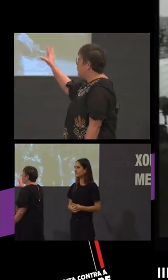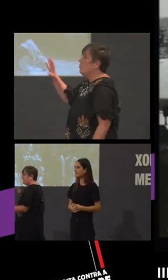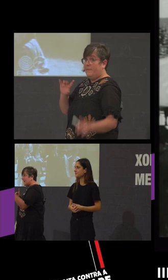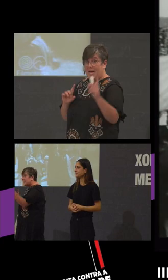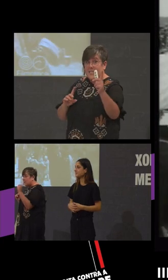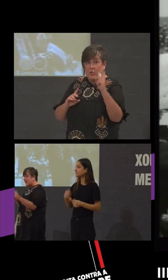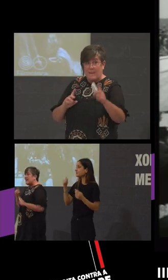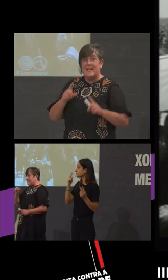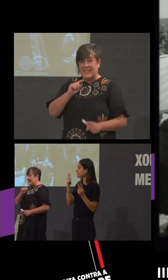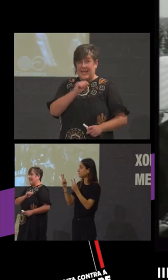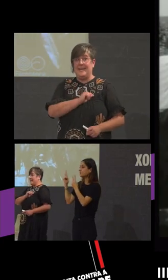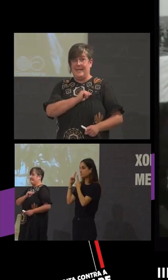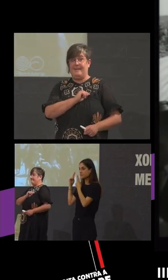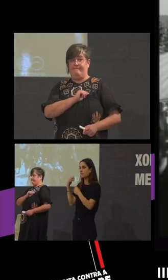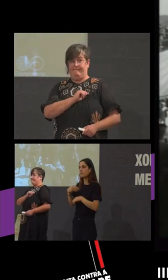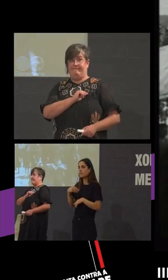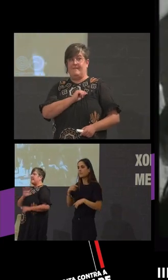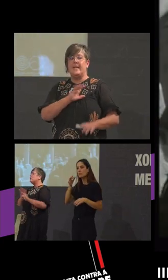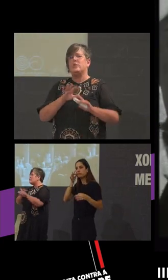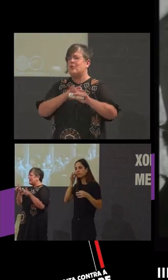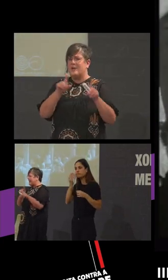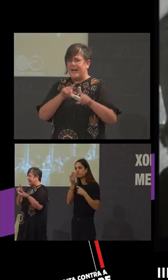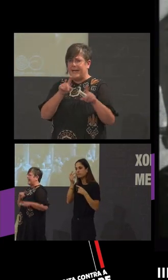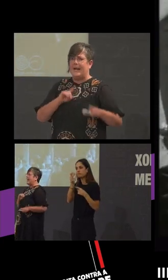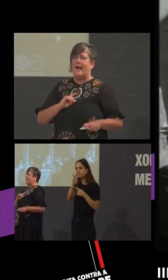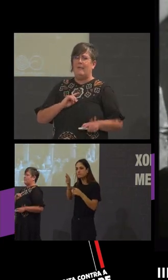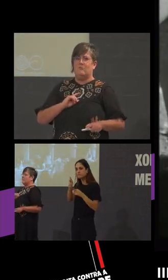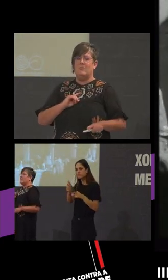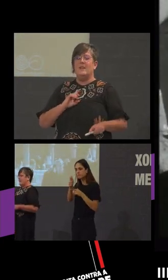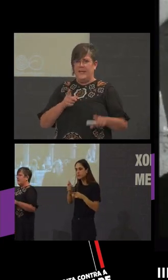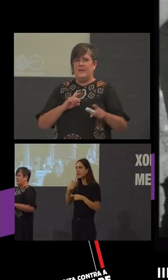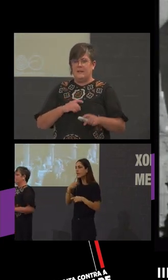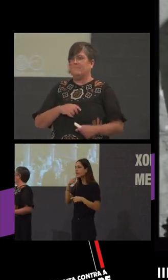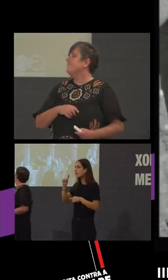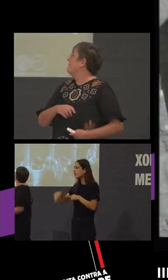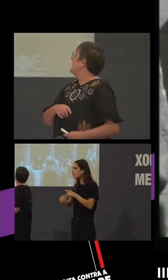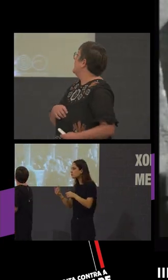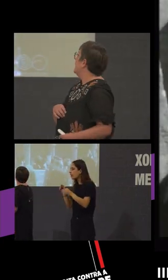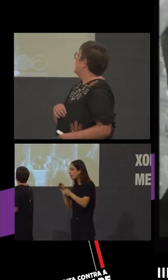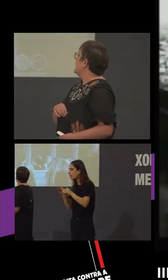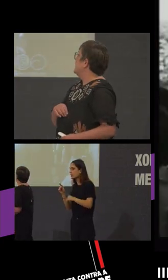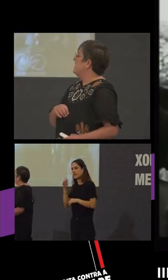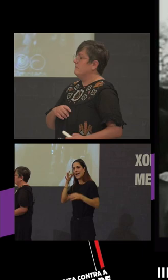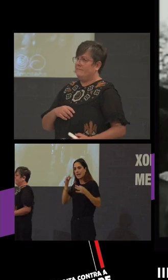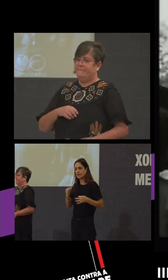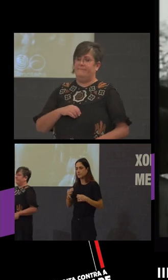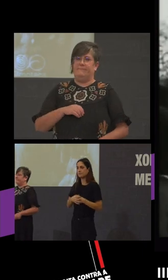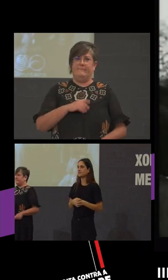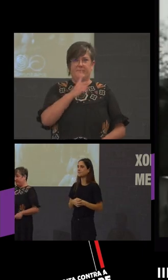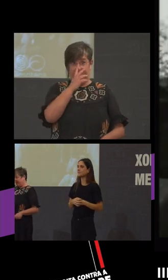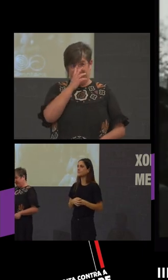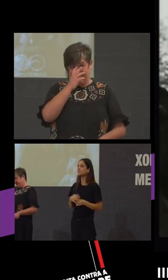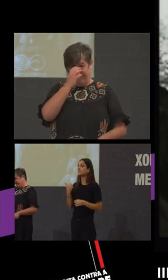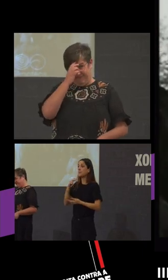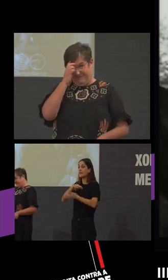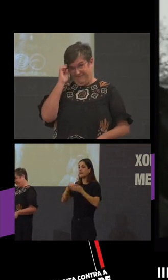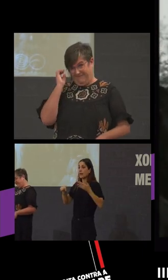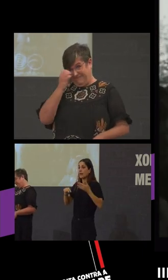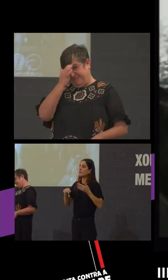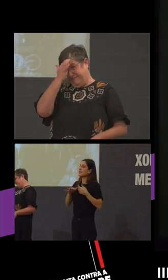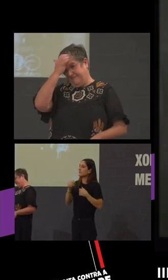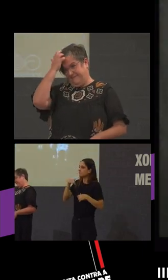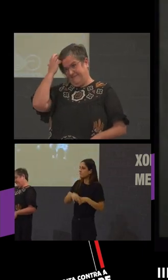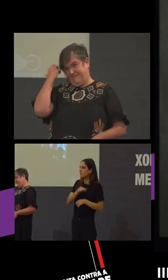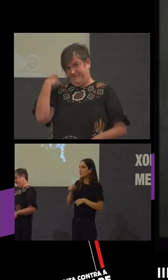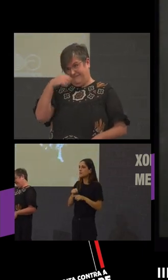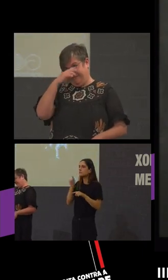Esta es una imagen que tomada a salir, ¿eh? Esto no me he recreado. Aquí, como en tantos lugares de Galicia, se celebra también